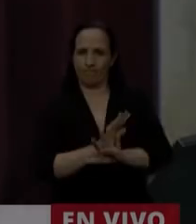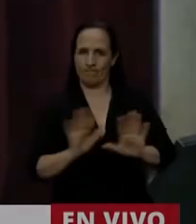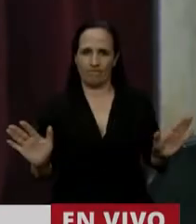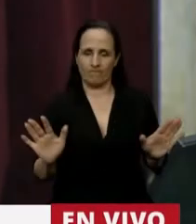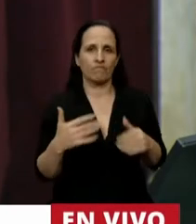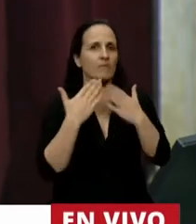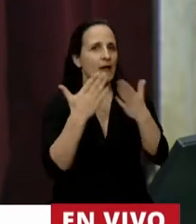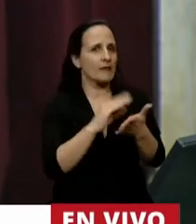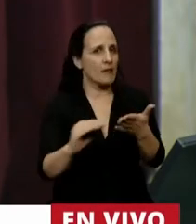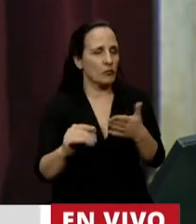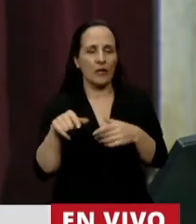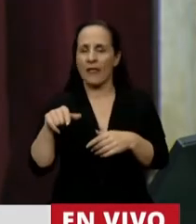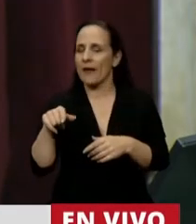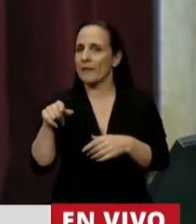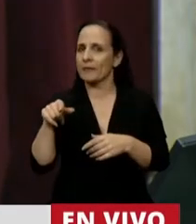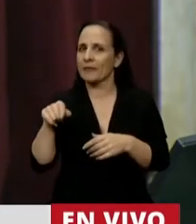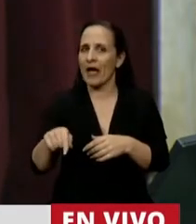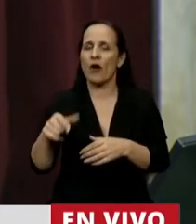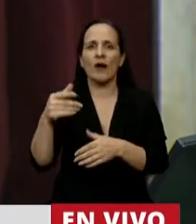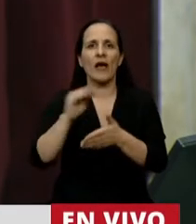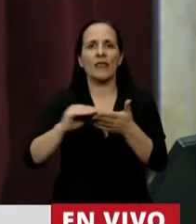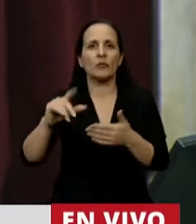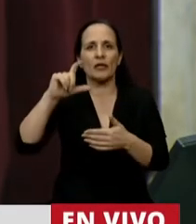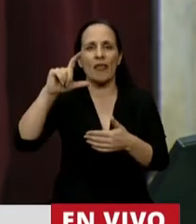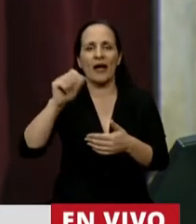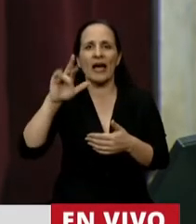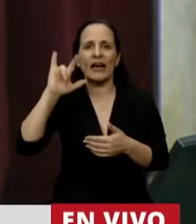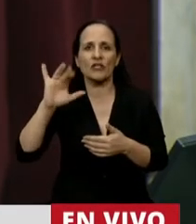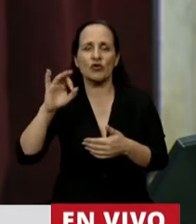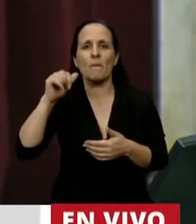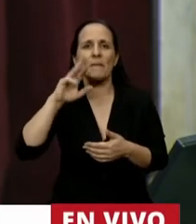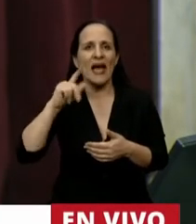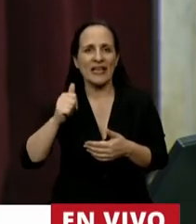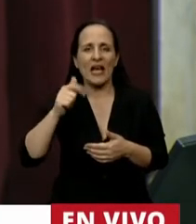Tiene la palabra la diputada Carrizo María Soledad.